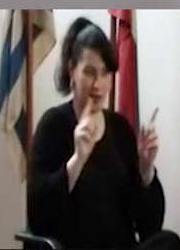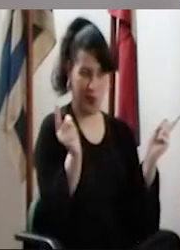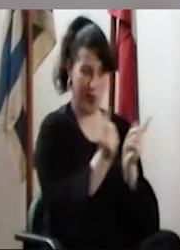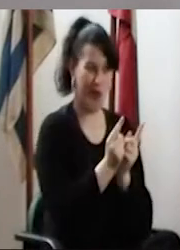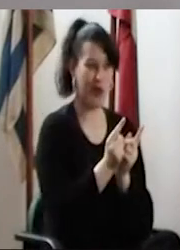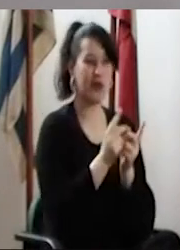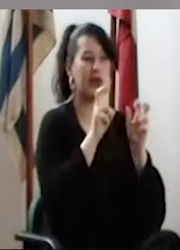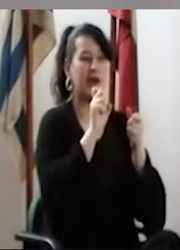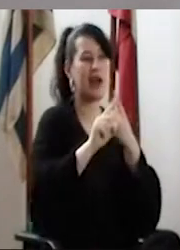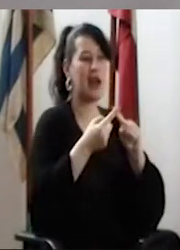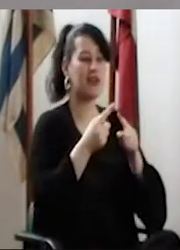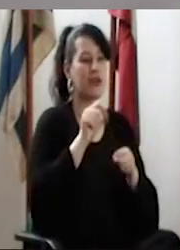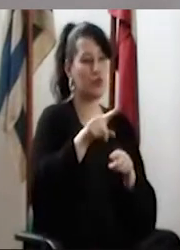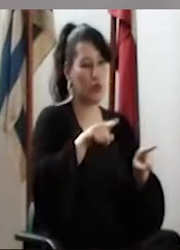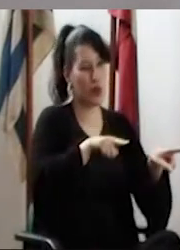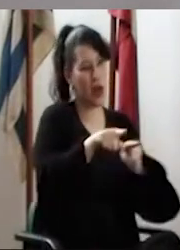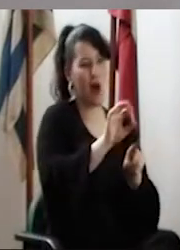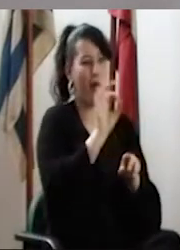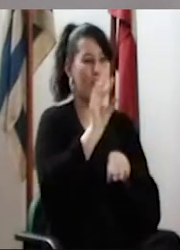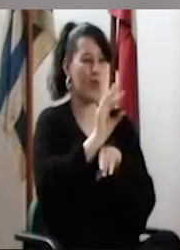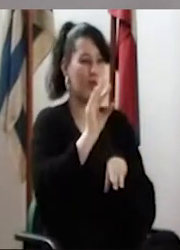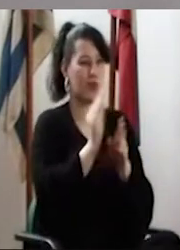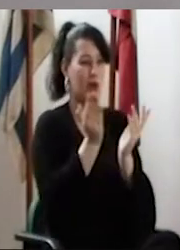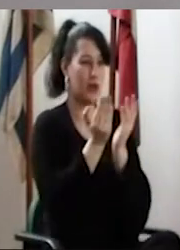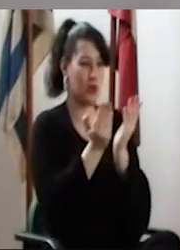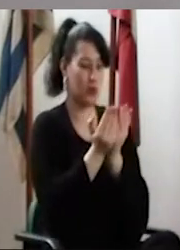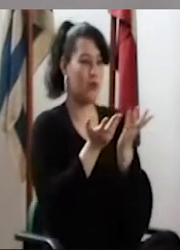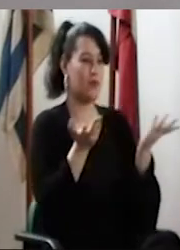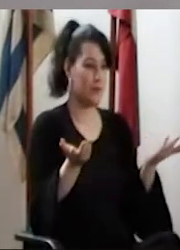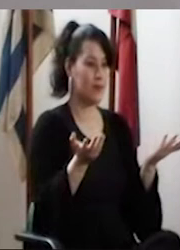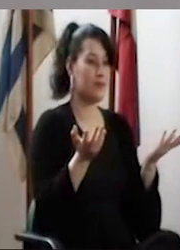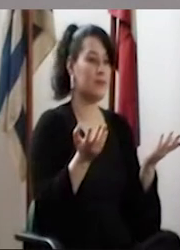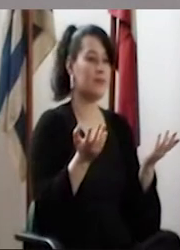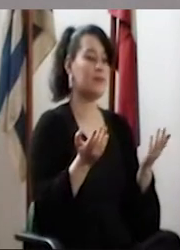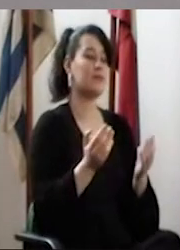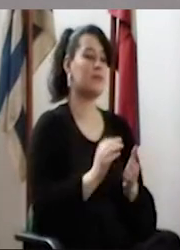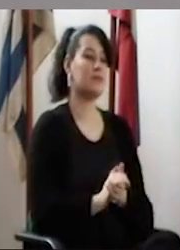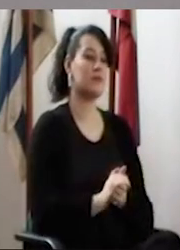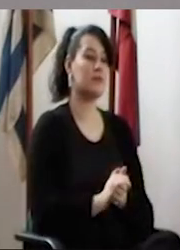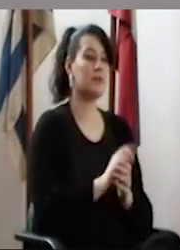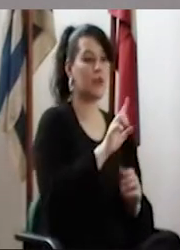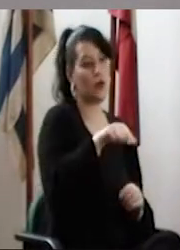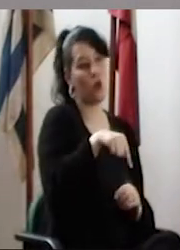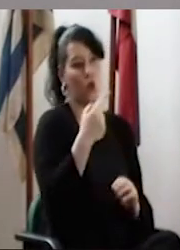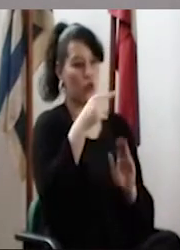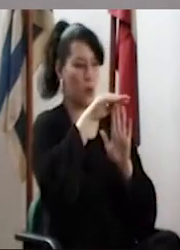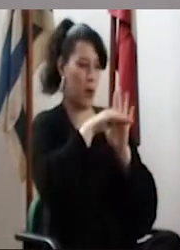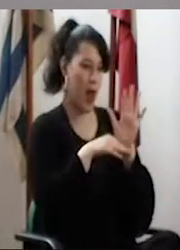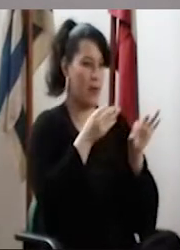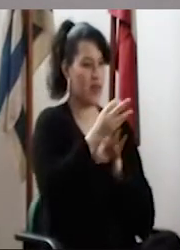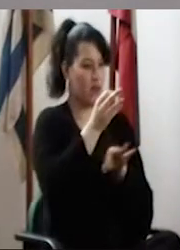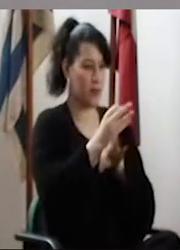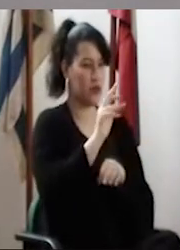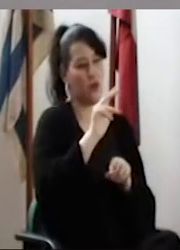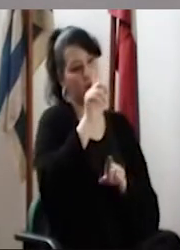hablando mal y pronto, que esté vinculado a las carreras o a los cursos de estudio de grado de los estudiantes y otros